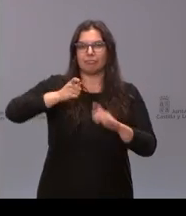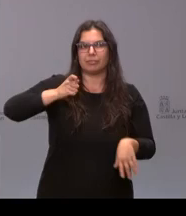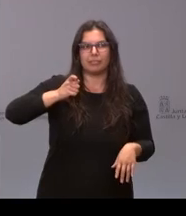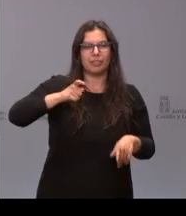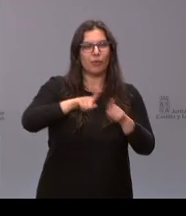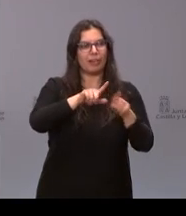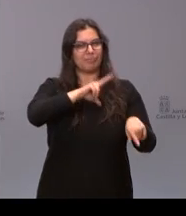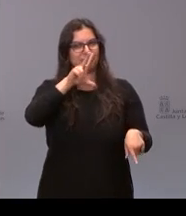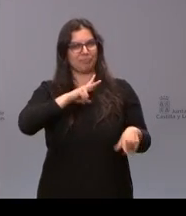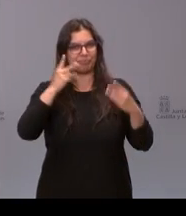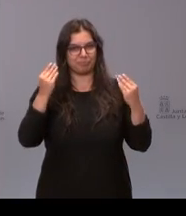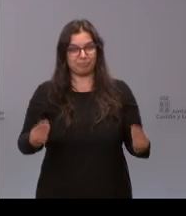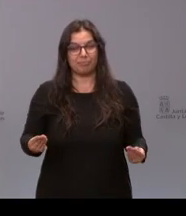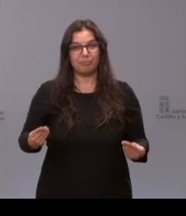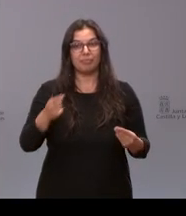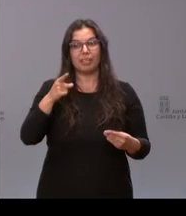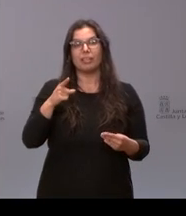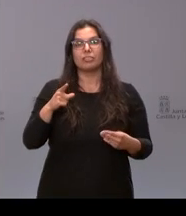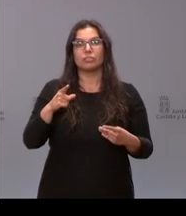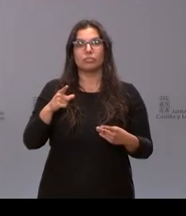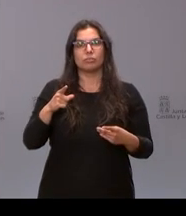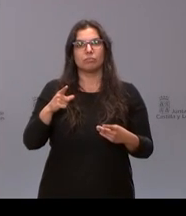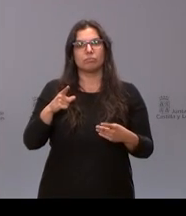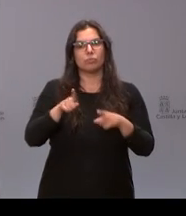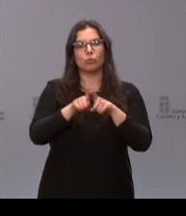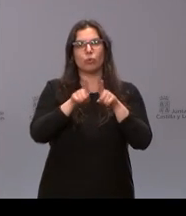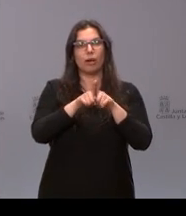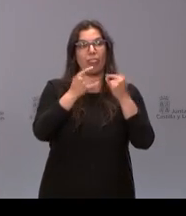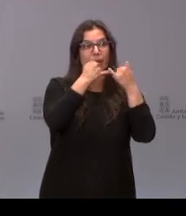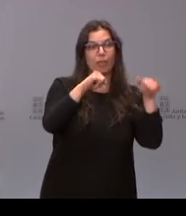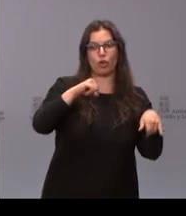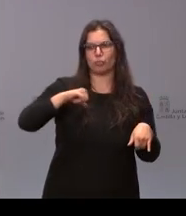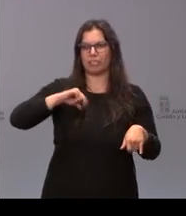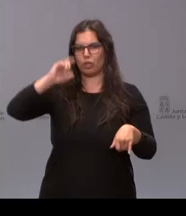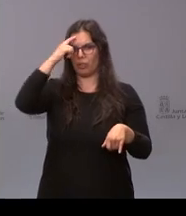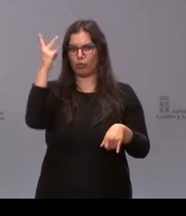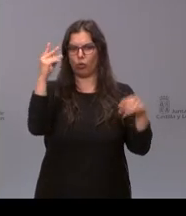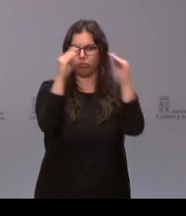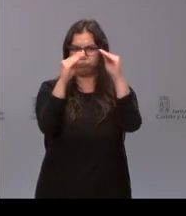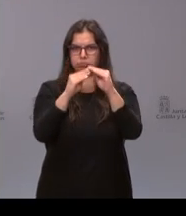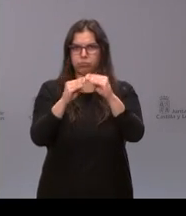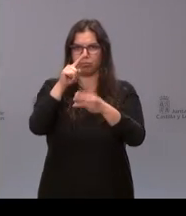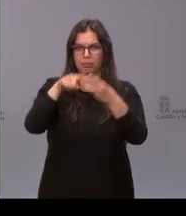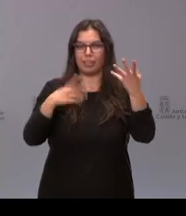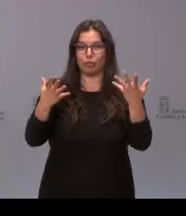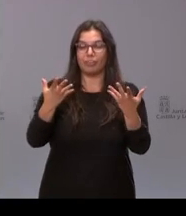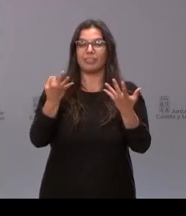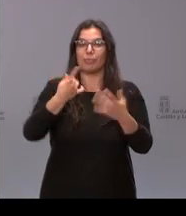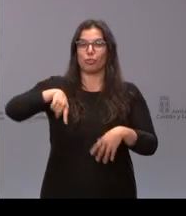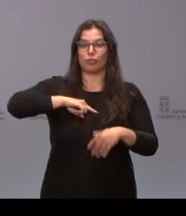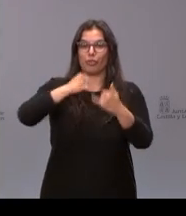cordial todo eso une a las palabras celebración como hospital así es que celebremos con alegría